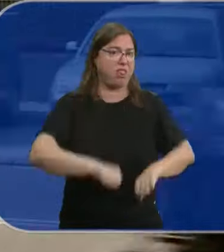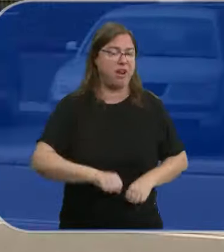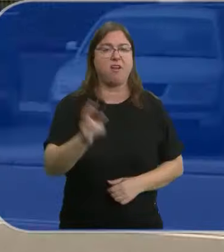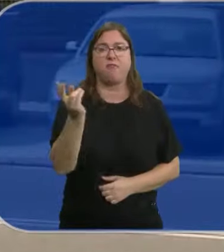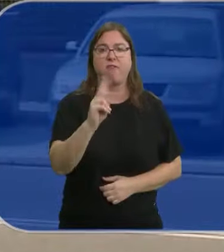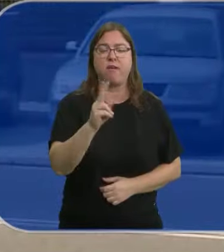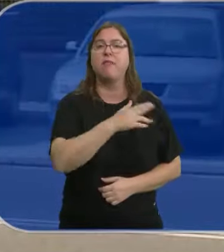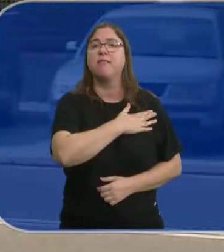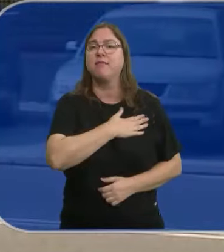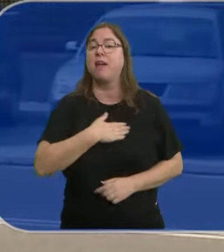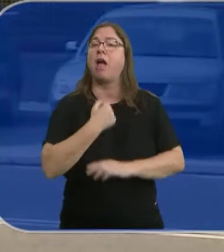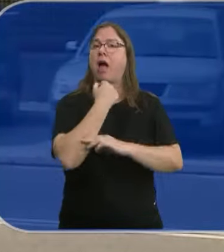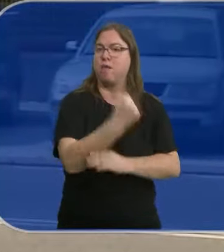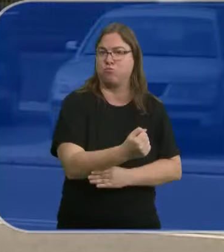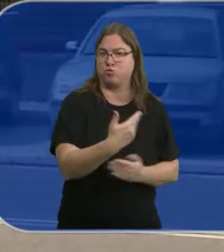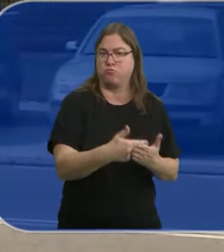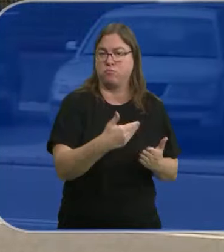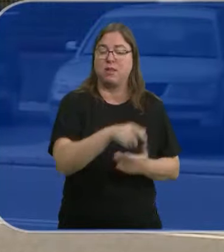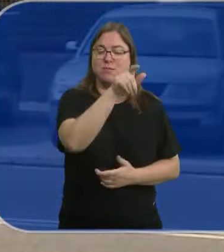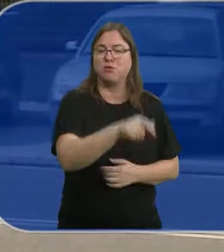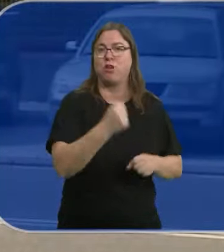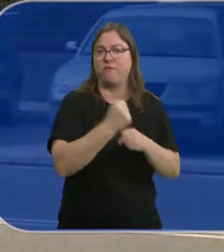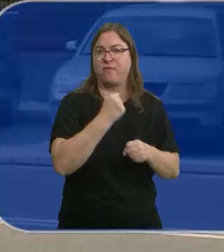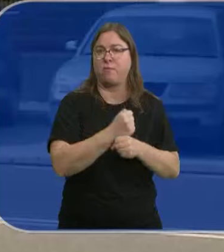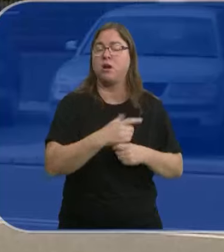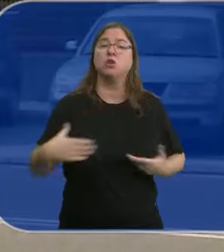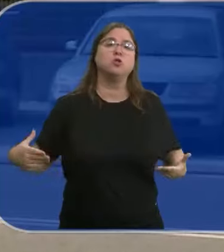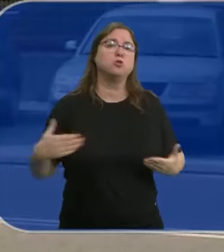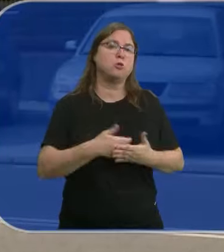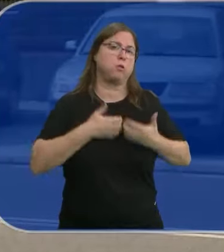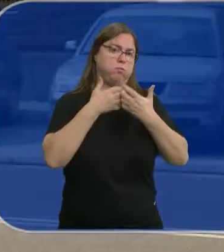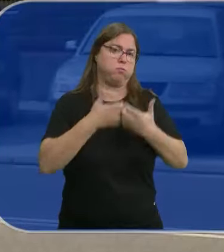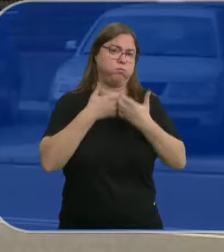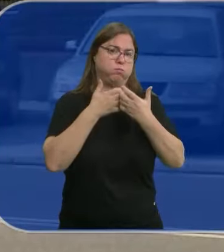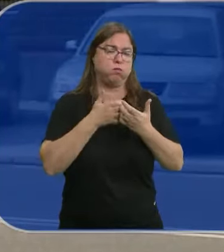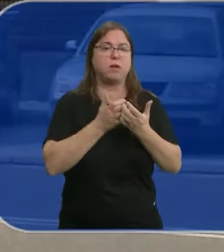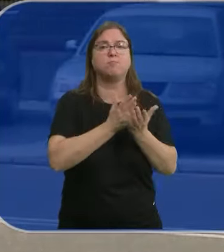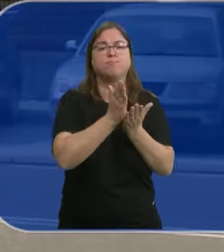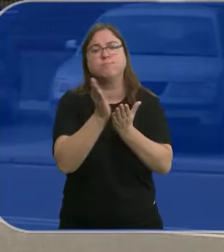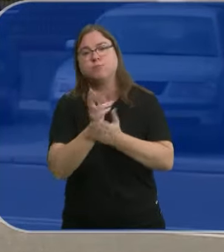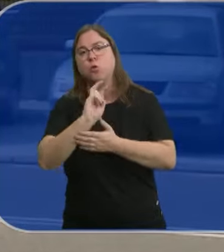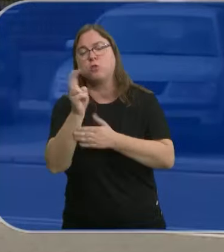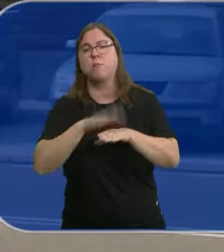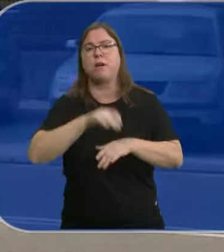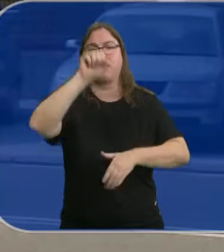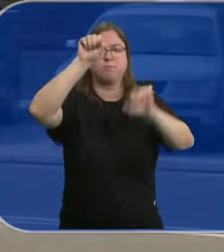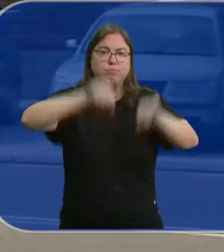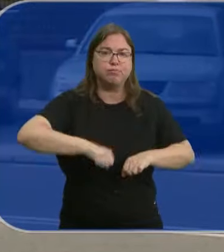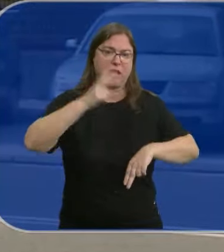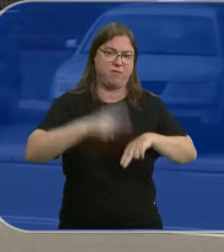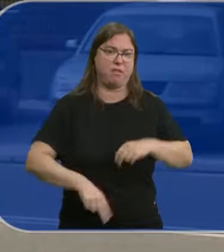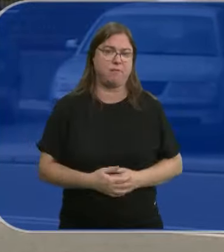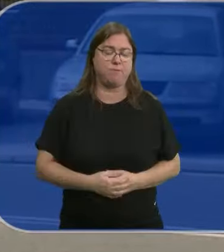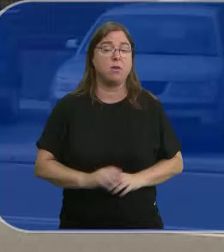de Valladolid. Han querido mostrar su apoyo a los trabajadores y todos van a luchar por buscar alternativas al cierre de esta